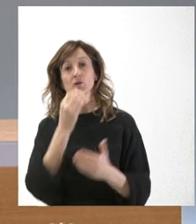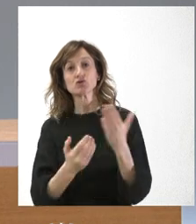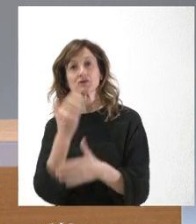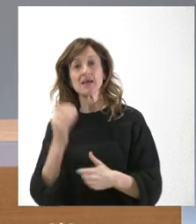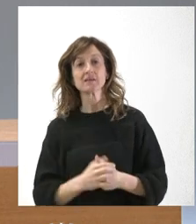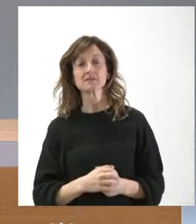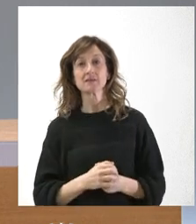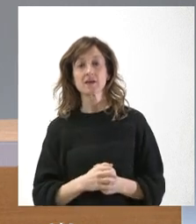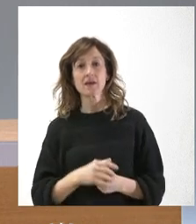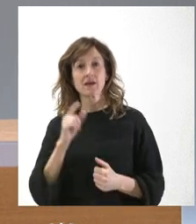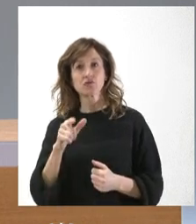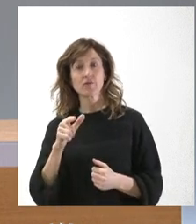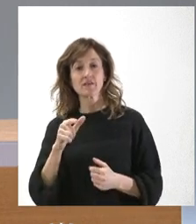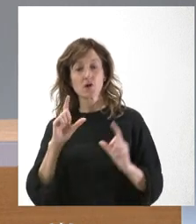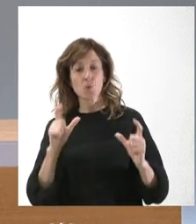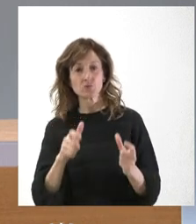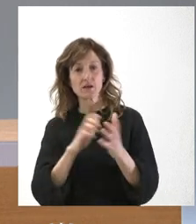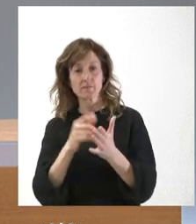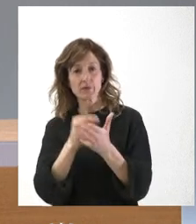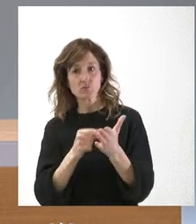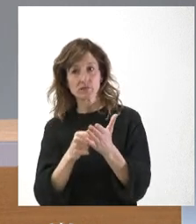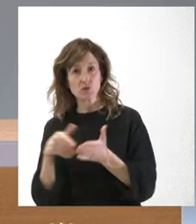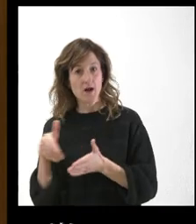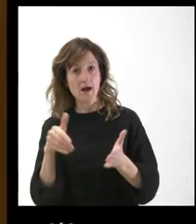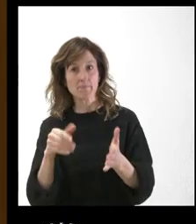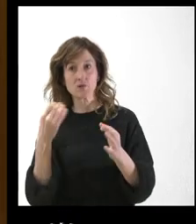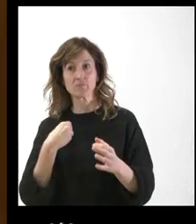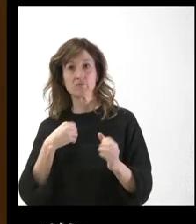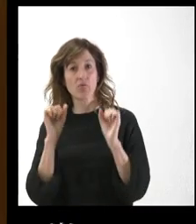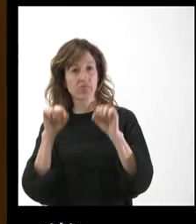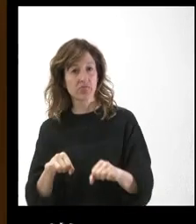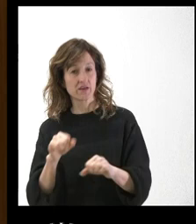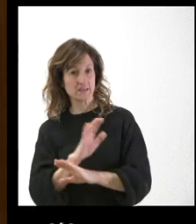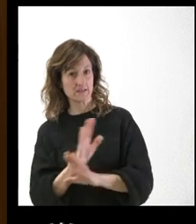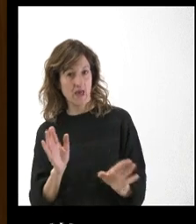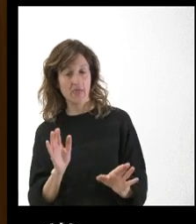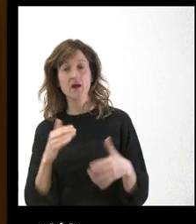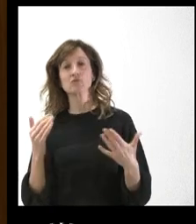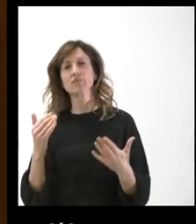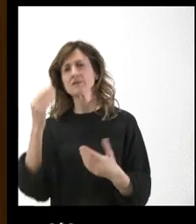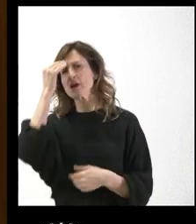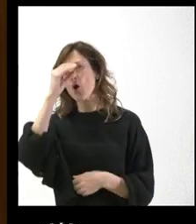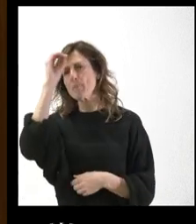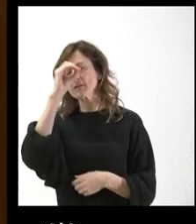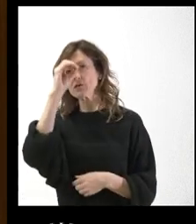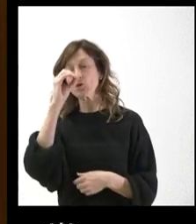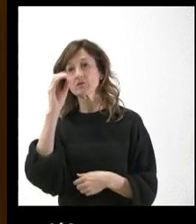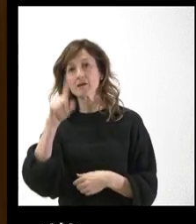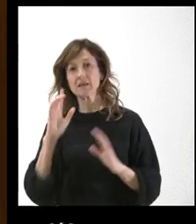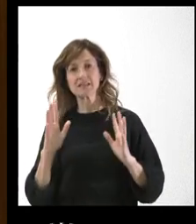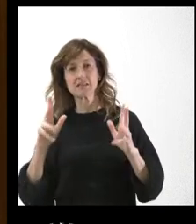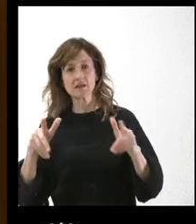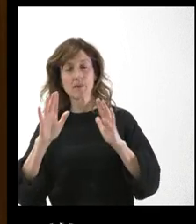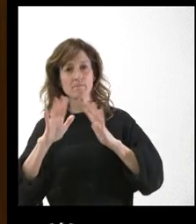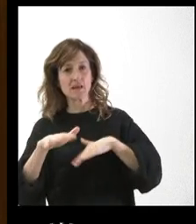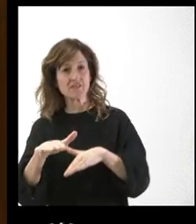esto no va a alterar la hoja de ruta de la Junta para los presupuestos, que no se va a demorar más. Y también me gustaría una valoración de las manifestaciones tractoradas estos días